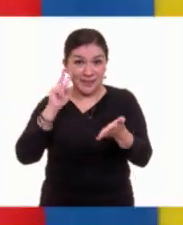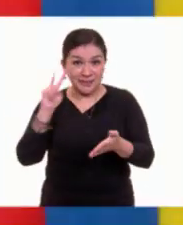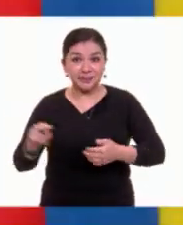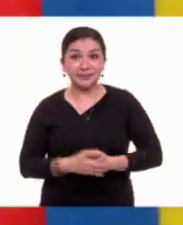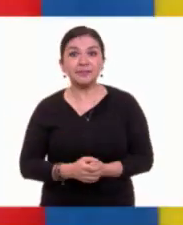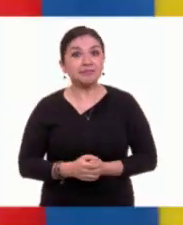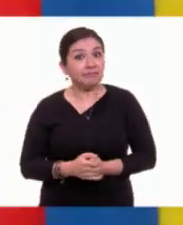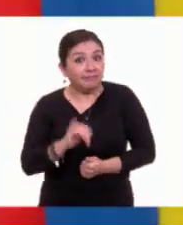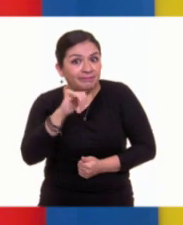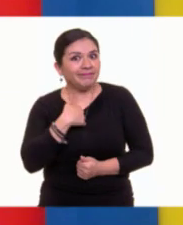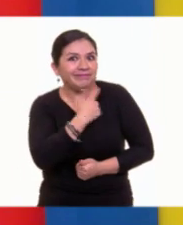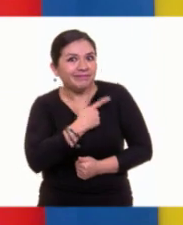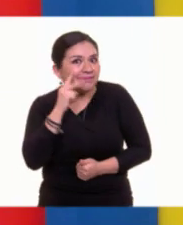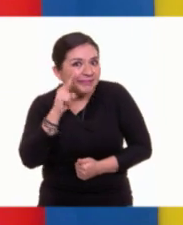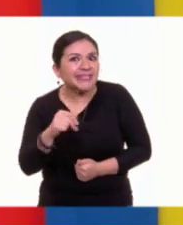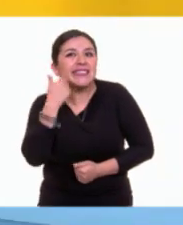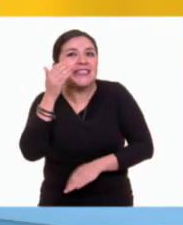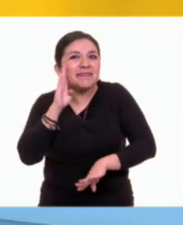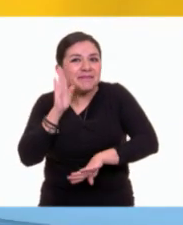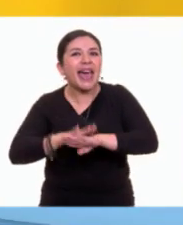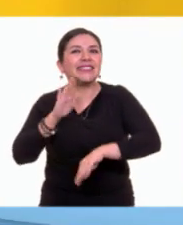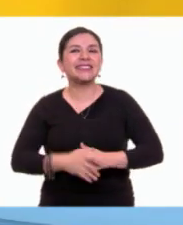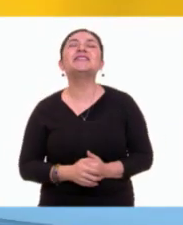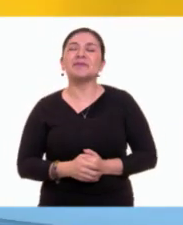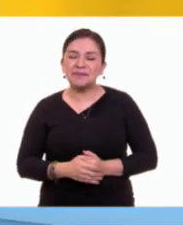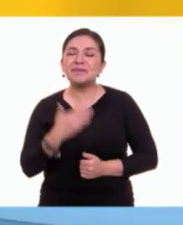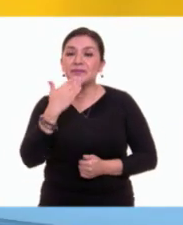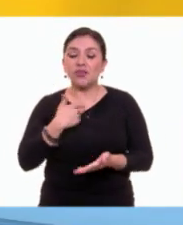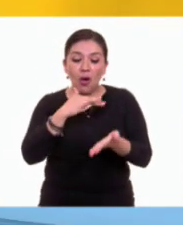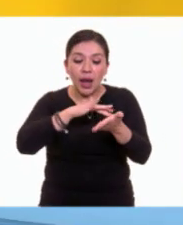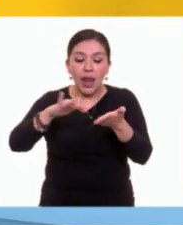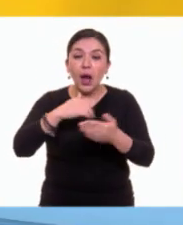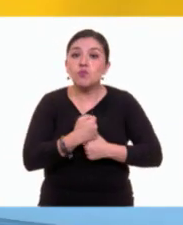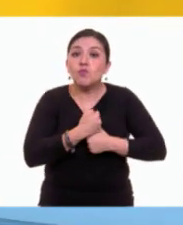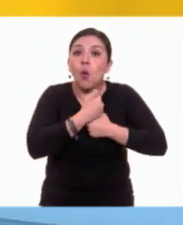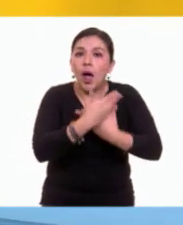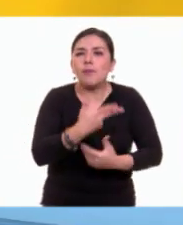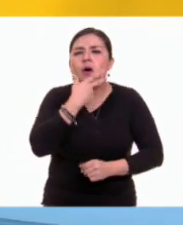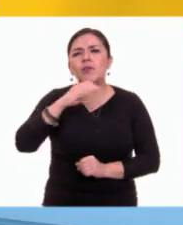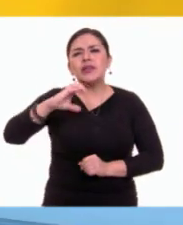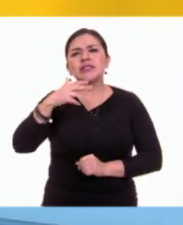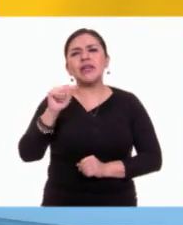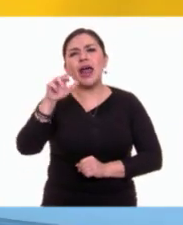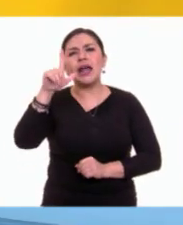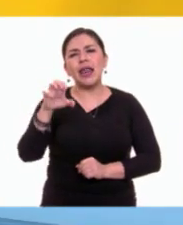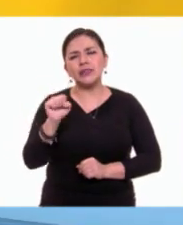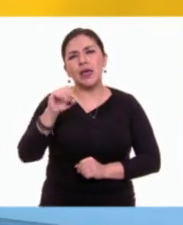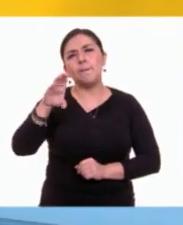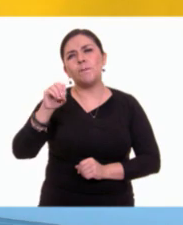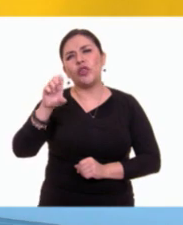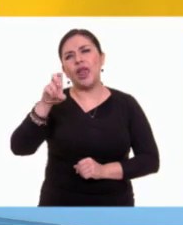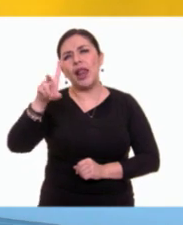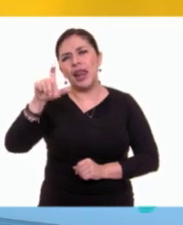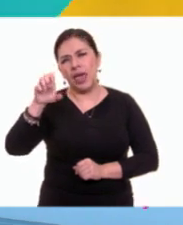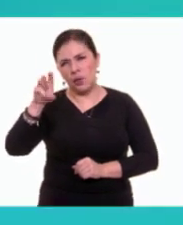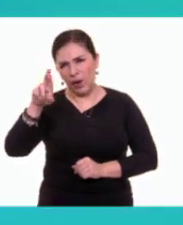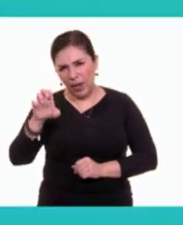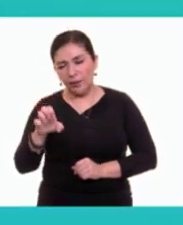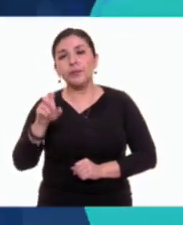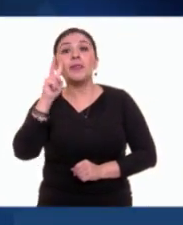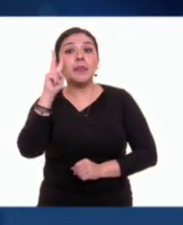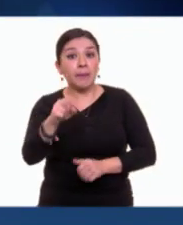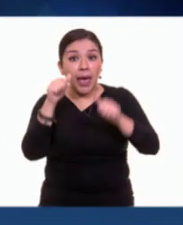claro que sí. Estoy esperándolo. Bien, pues les voy a leer un poema de Charles Baudelaire. ¡Presten mucha atención!